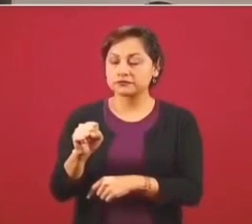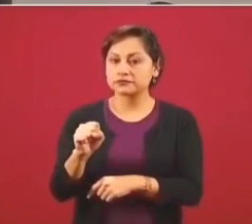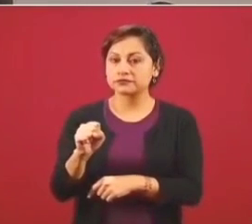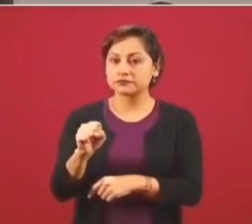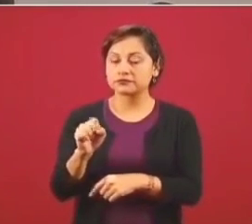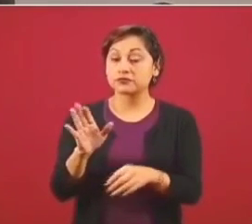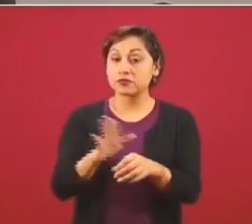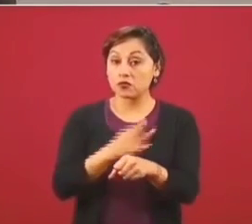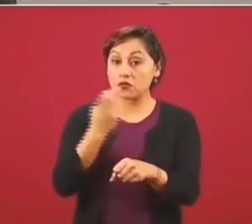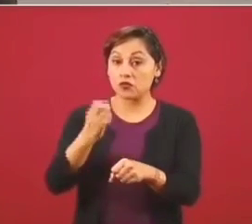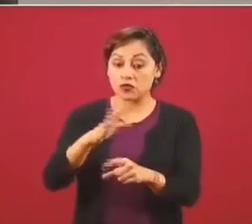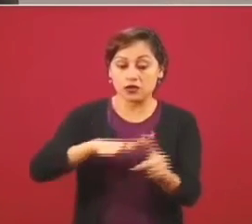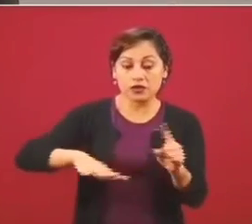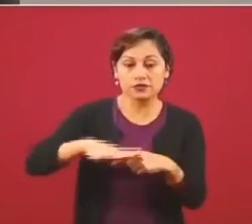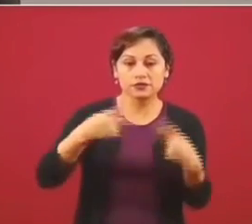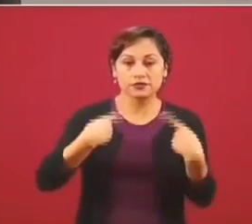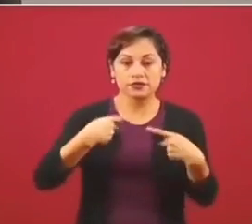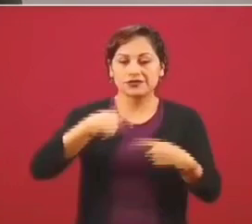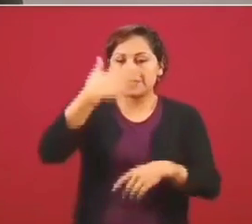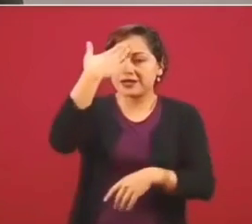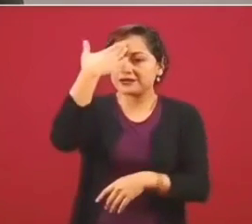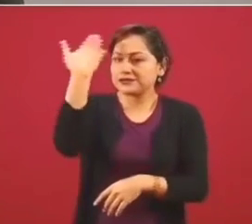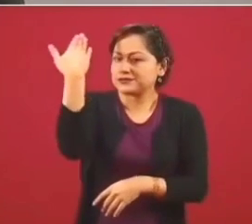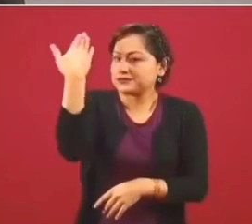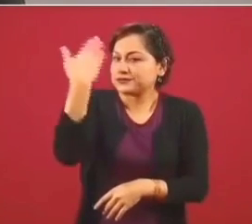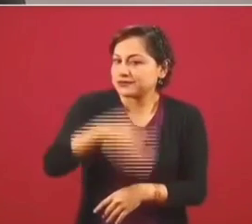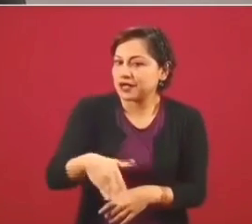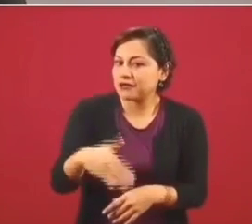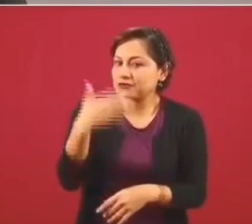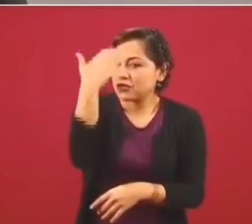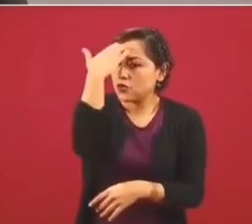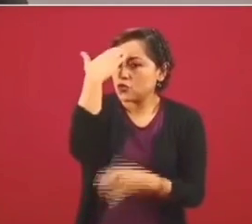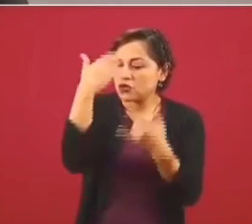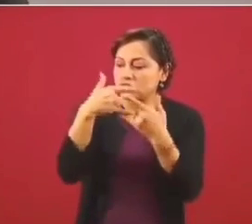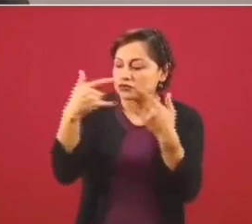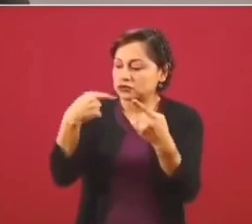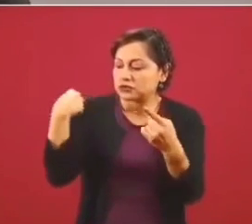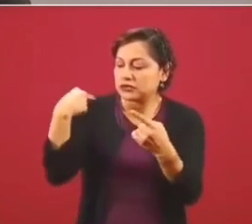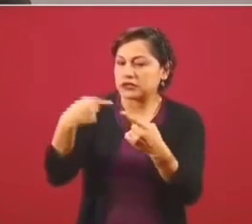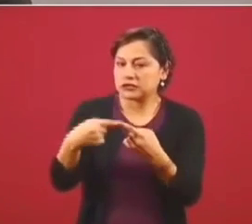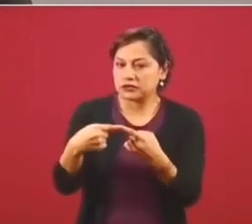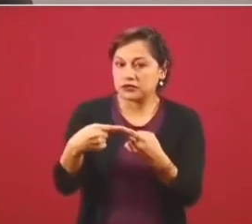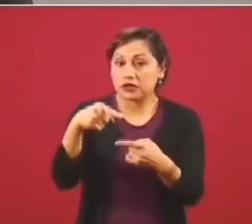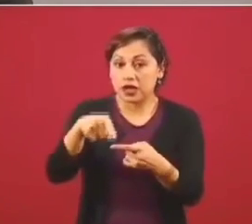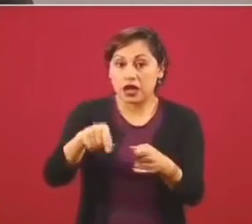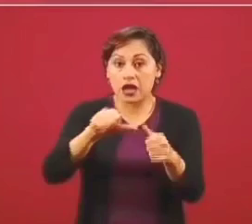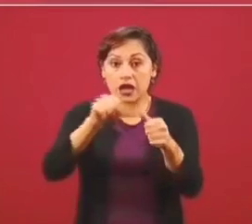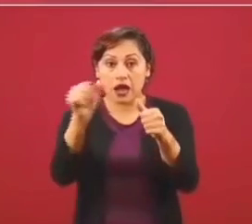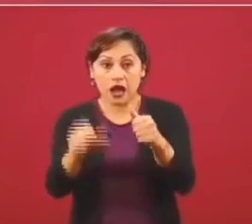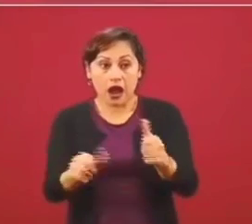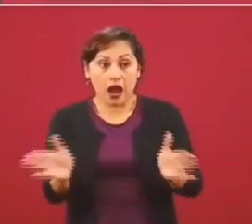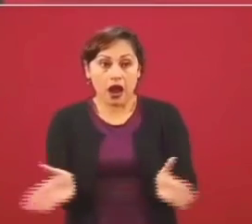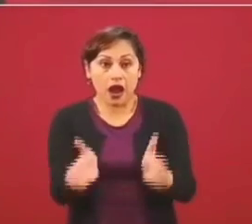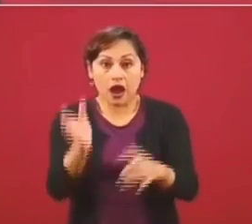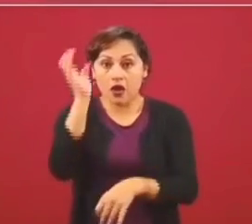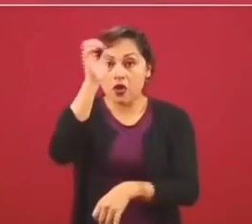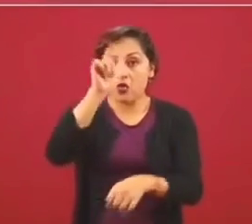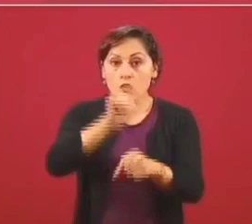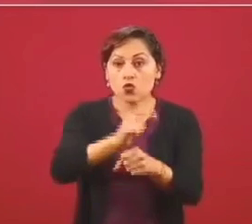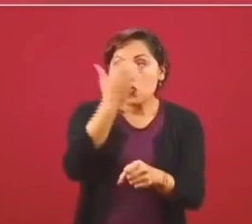estos conocimientos y qué bien que se promueva el arte y la cultura